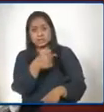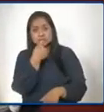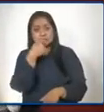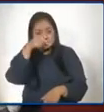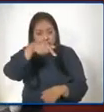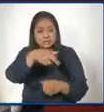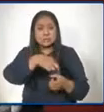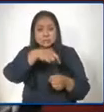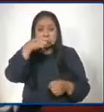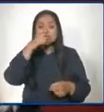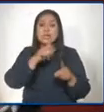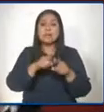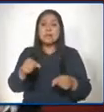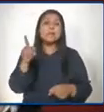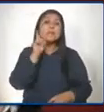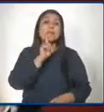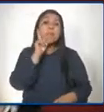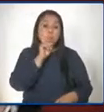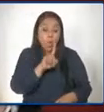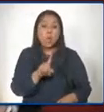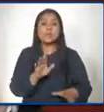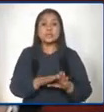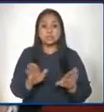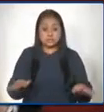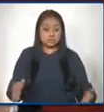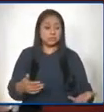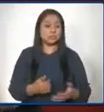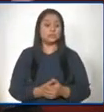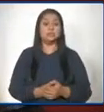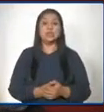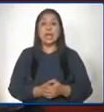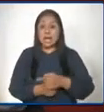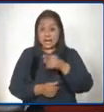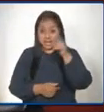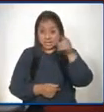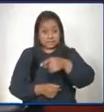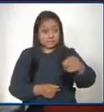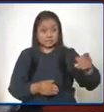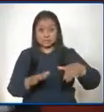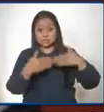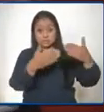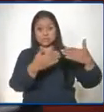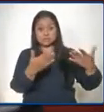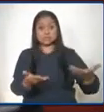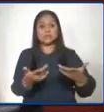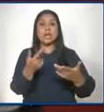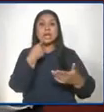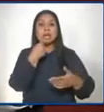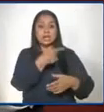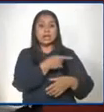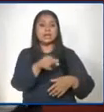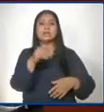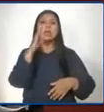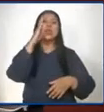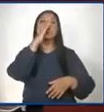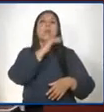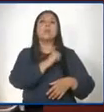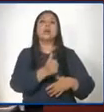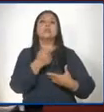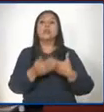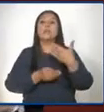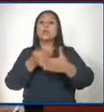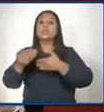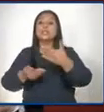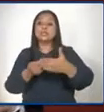adolescentes y los jóvenes. A ellos les vamos a entregar la espafeta y no podemos dejar este vacío en esos procesos de